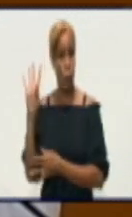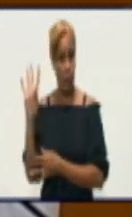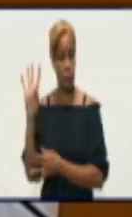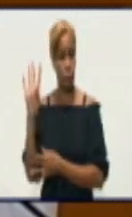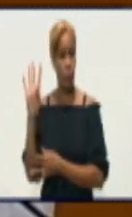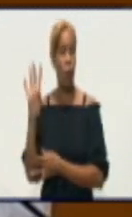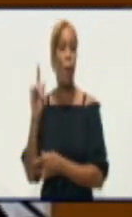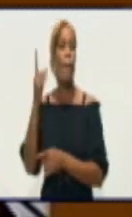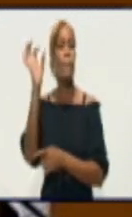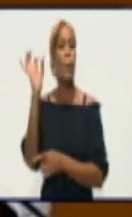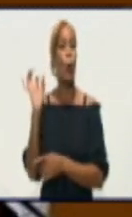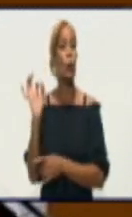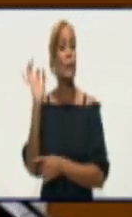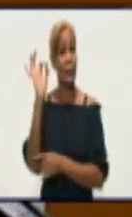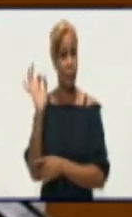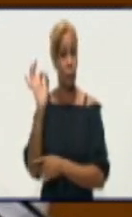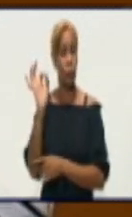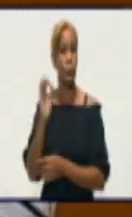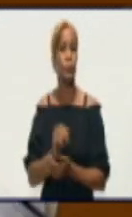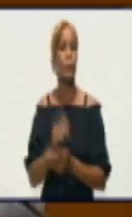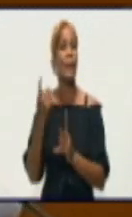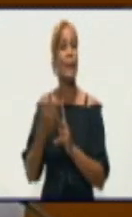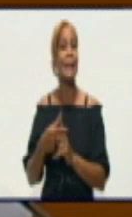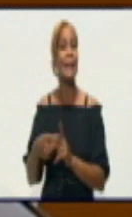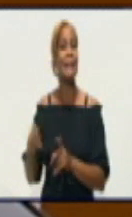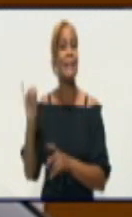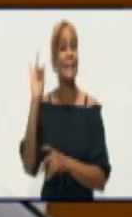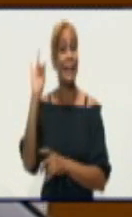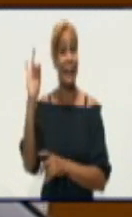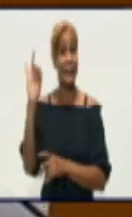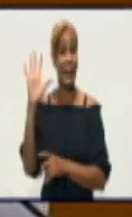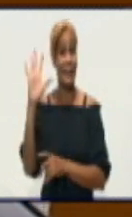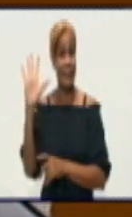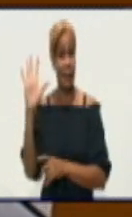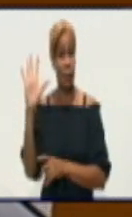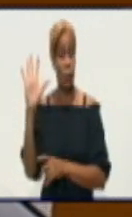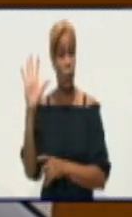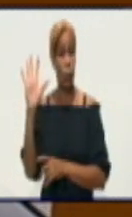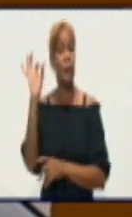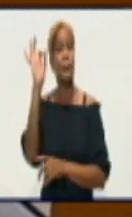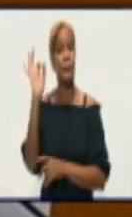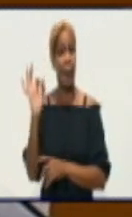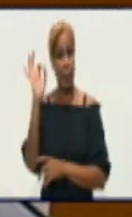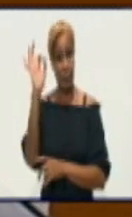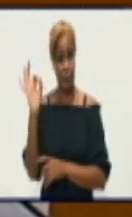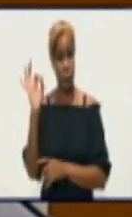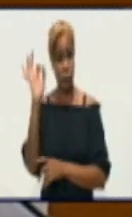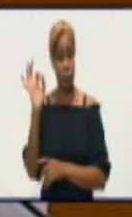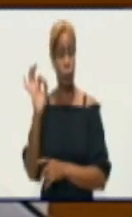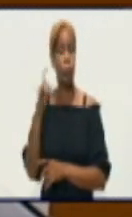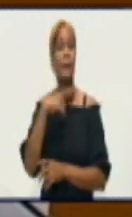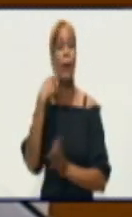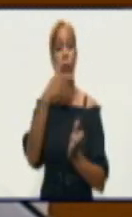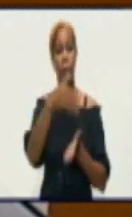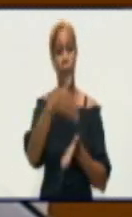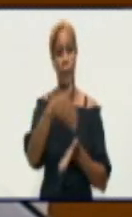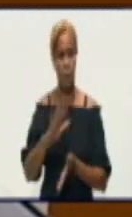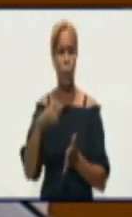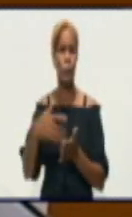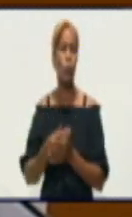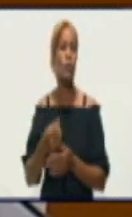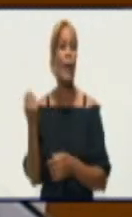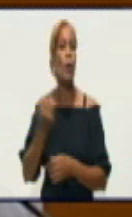hechos, y el 75% de los fallecidos y el 88% de los lesionados. Bueno, los vehículos de mayor